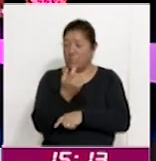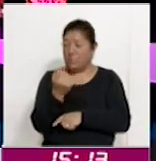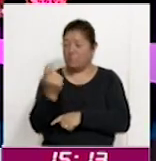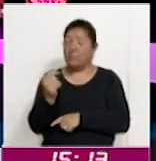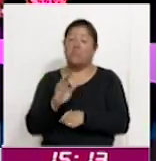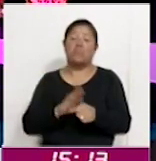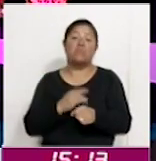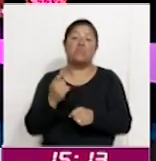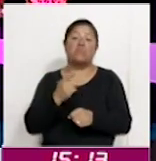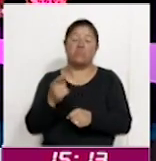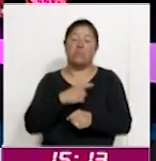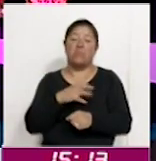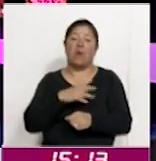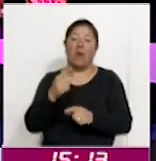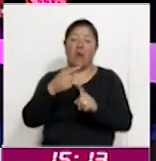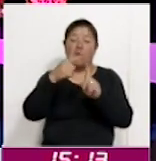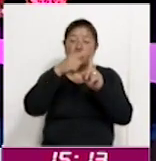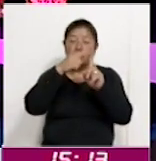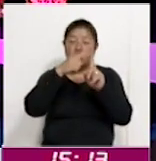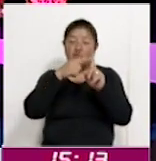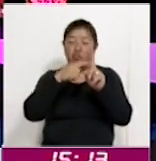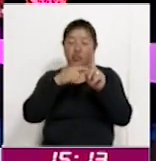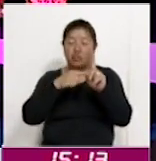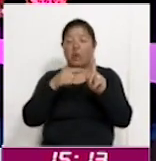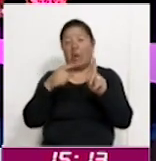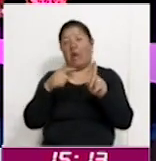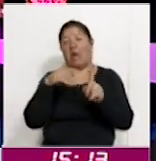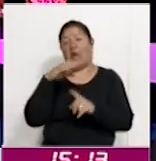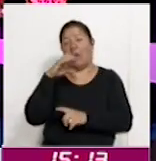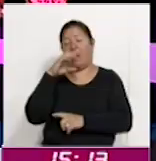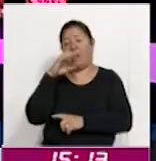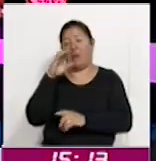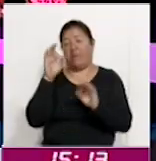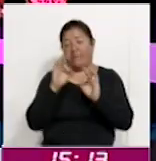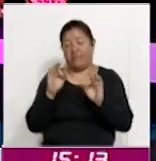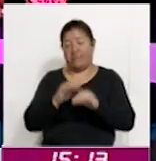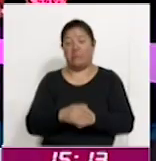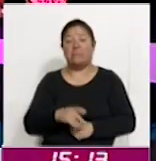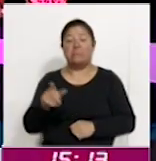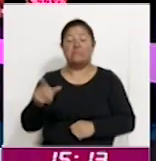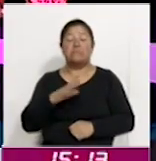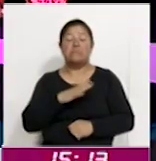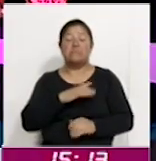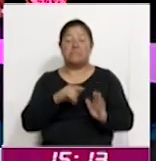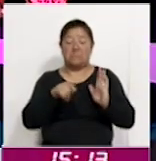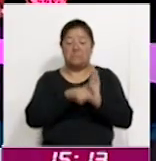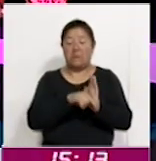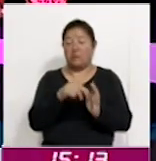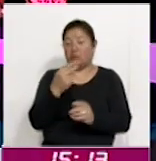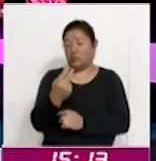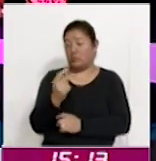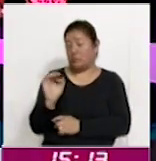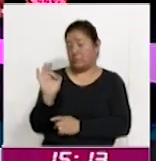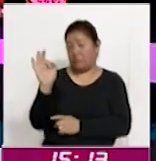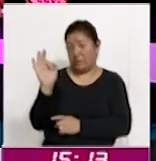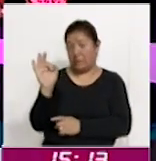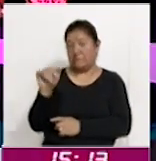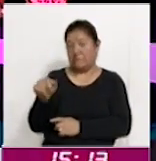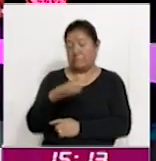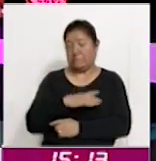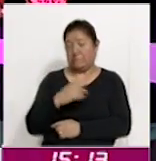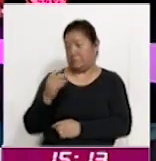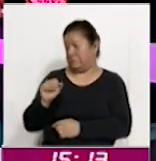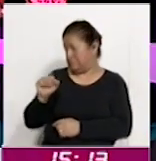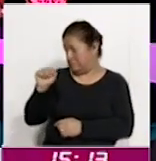el descenso de la temperatura. En la Ciudad de México ni se diga, hasta menos 2 grados centígrados han detectado durante este fin de semana e